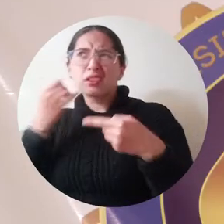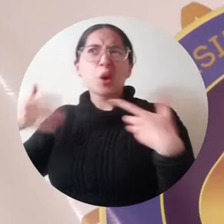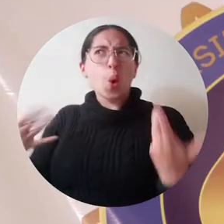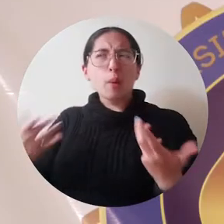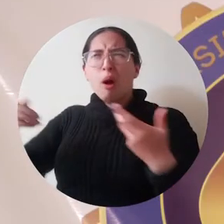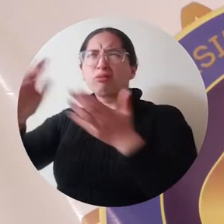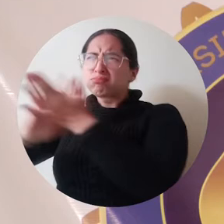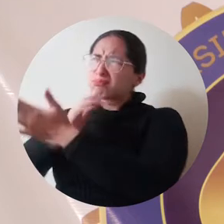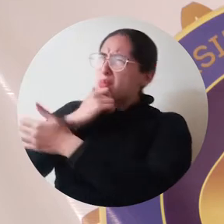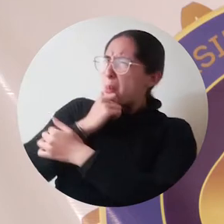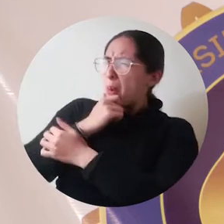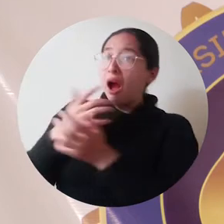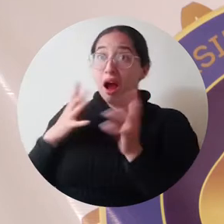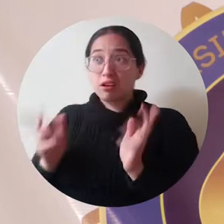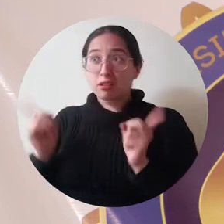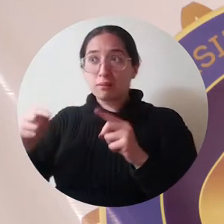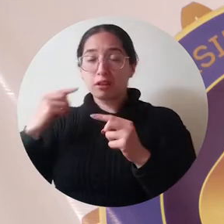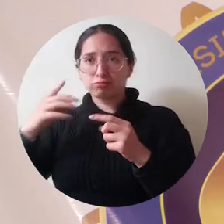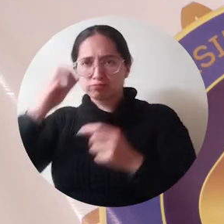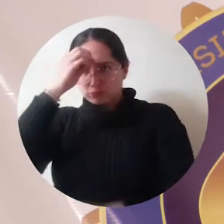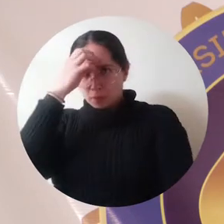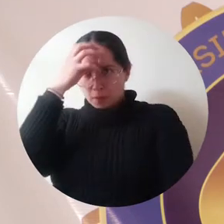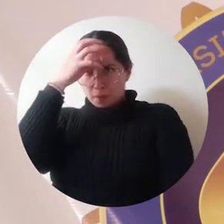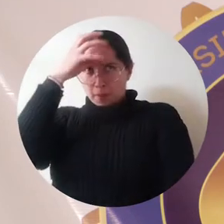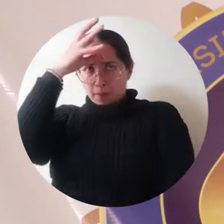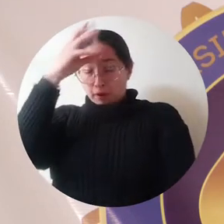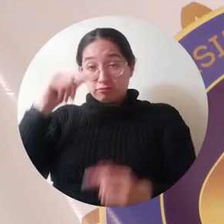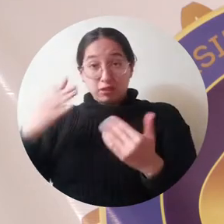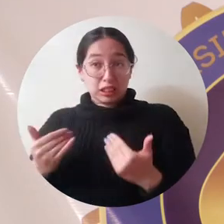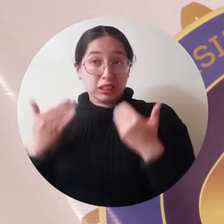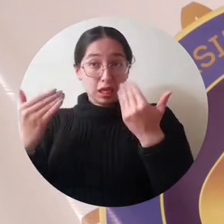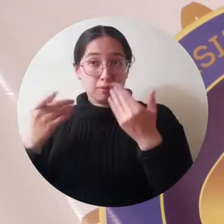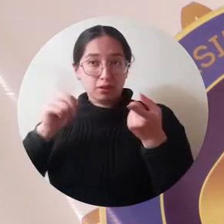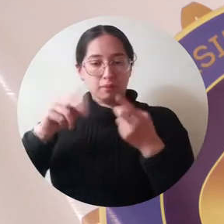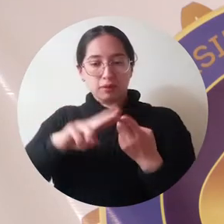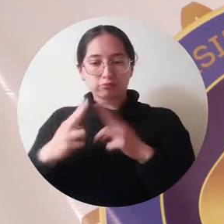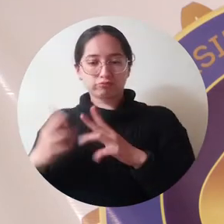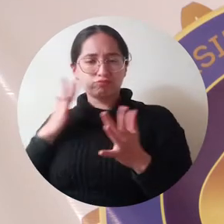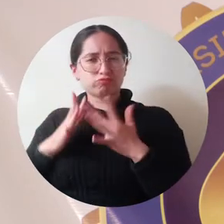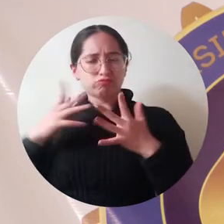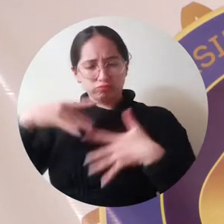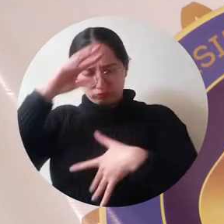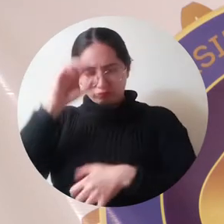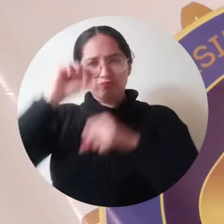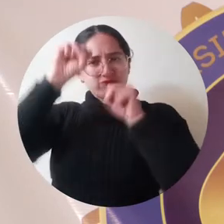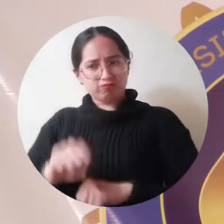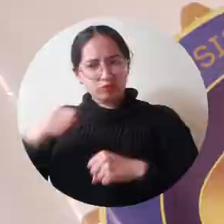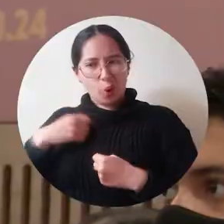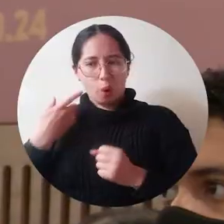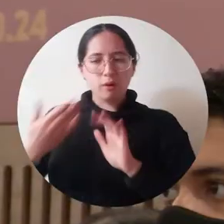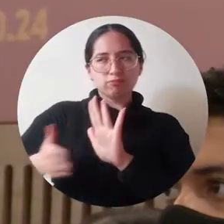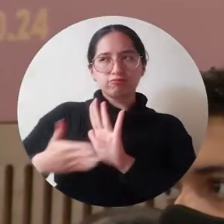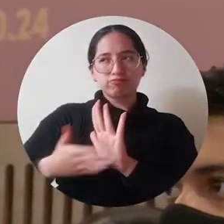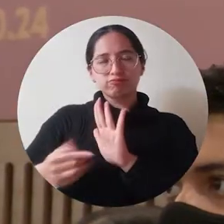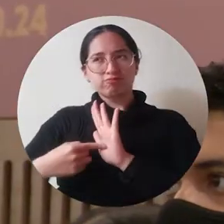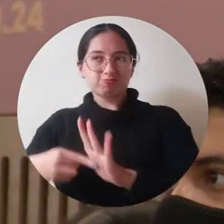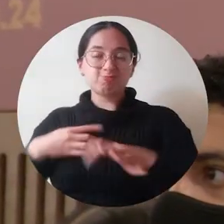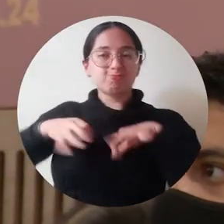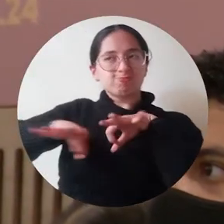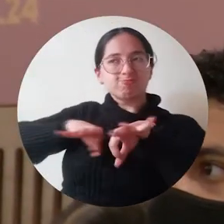en la medida que uno obtiene conocimiento de las cosas, va generando la capacidad para